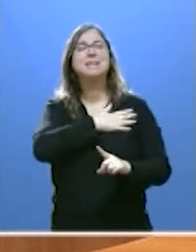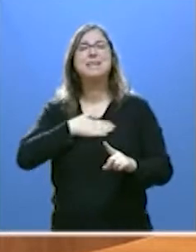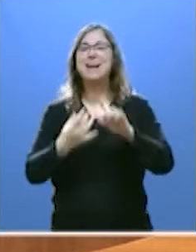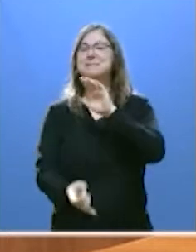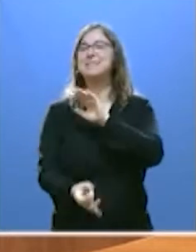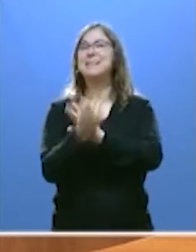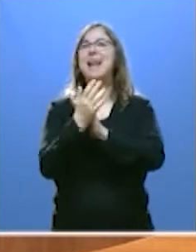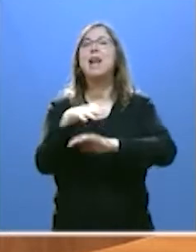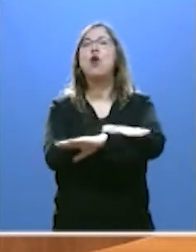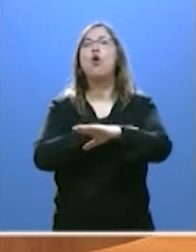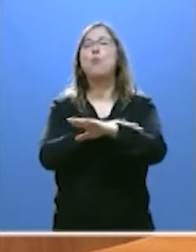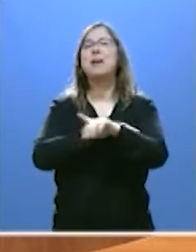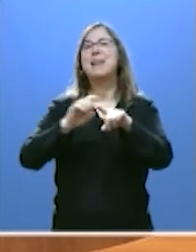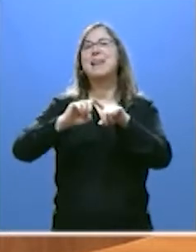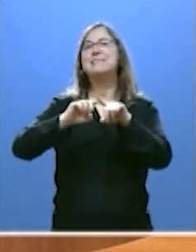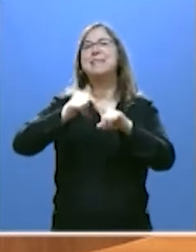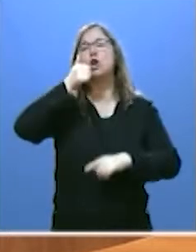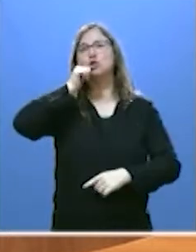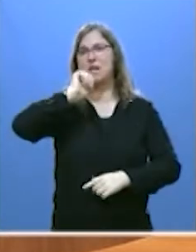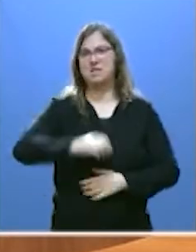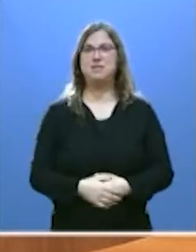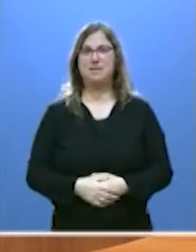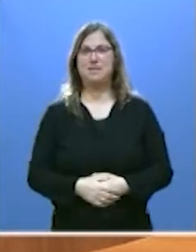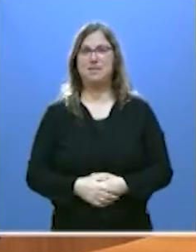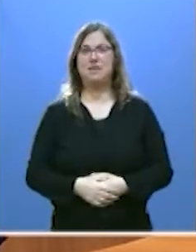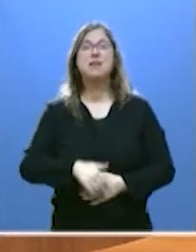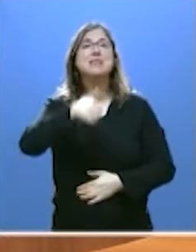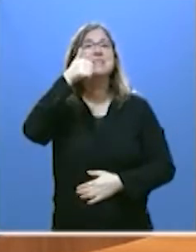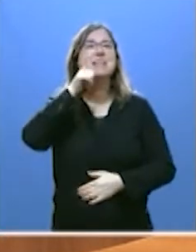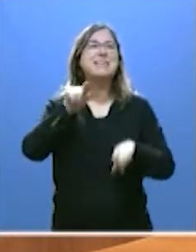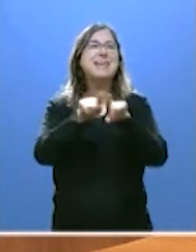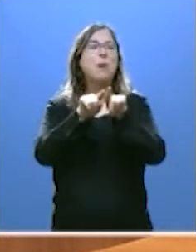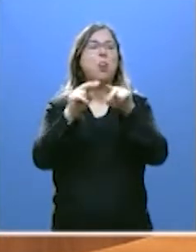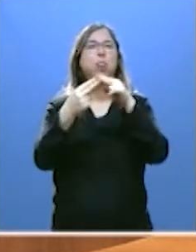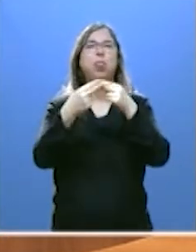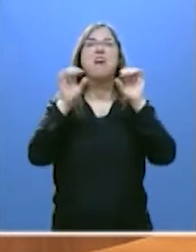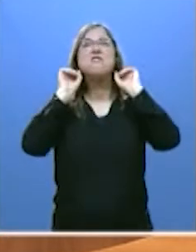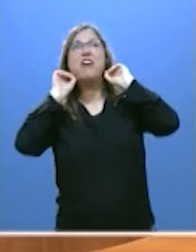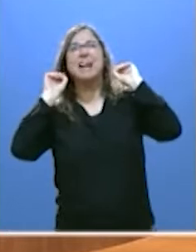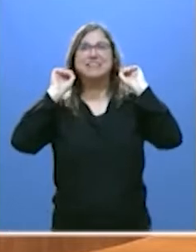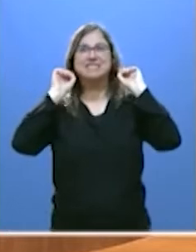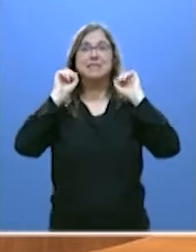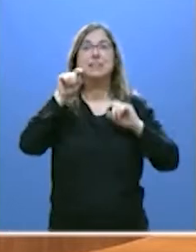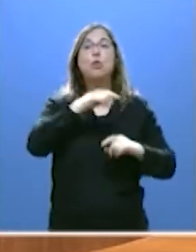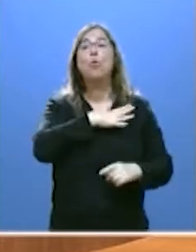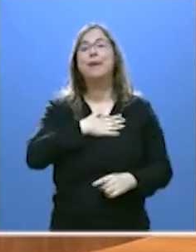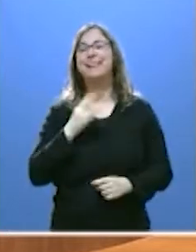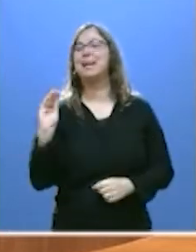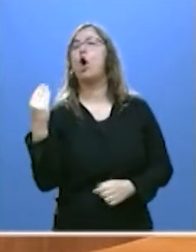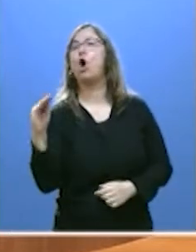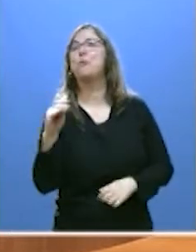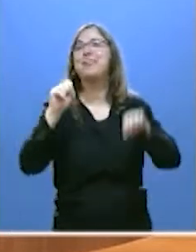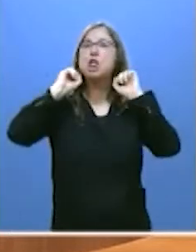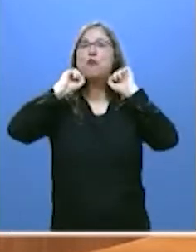gobierno al estilo Sánchez. Él tiene un gobierno frankenstein, usted quiere un gobierno jovencito, frankenstein.